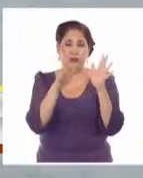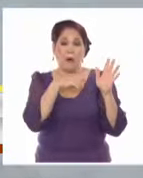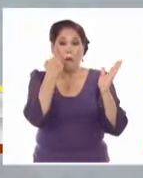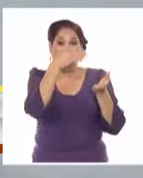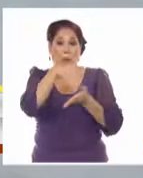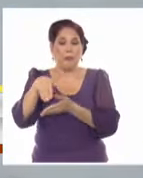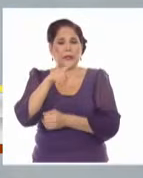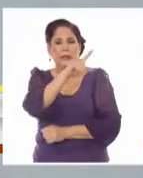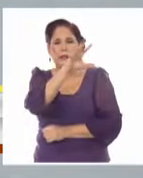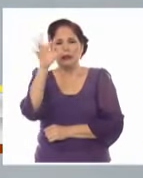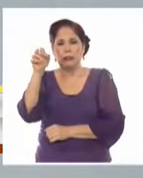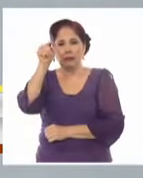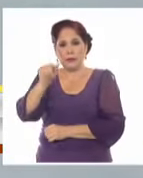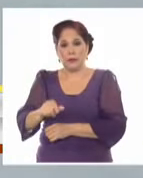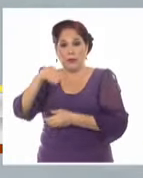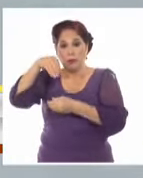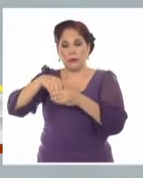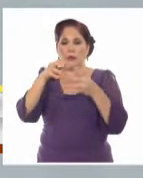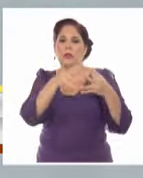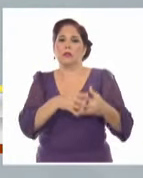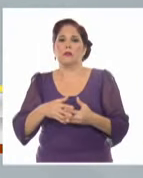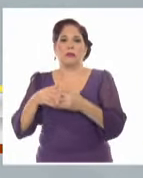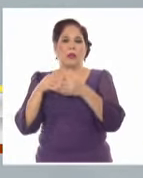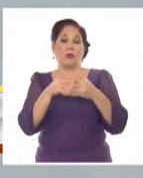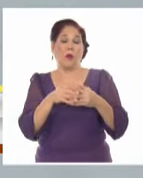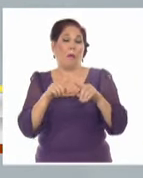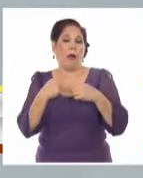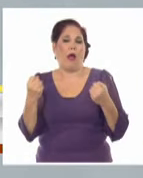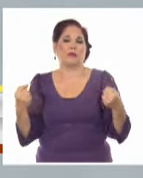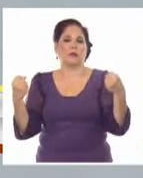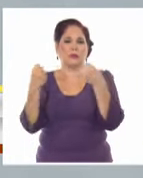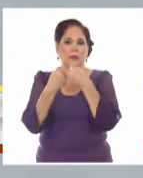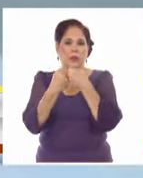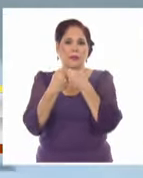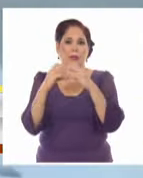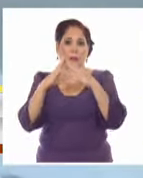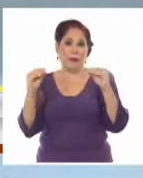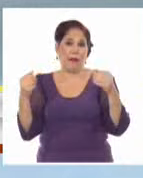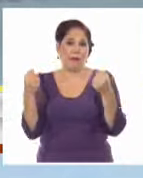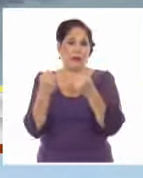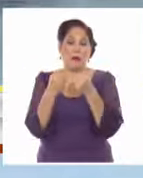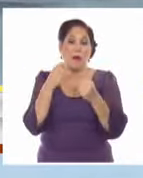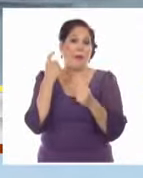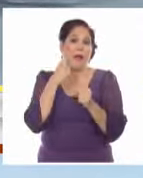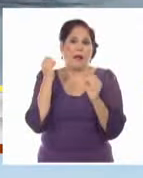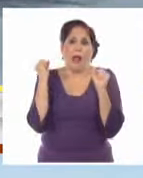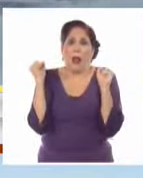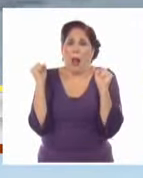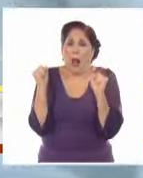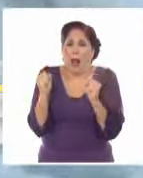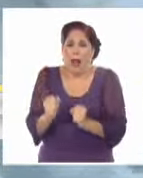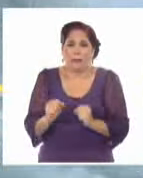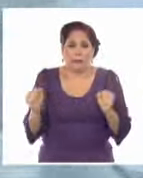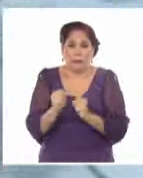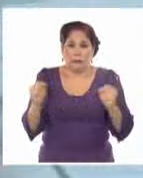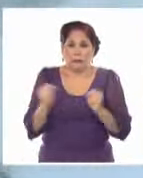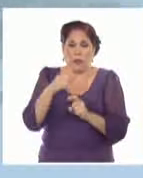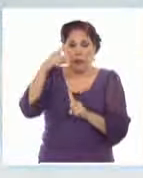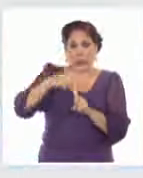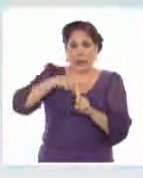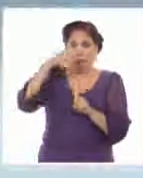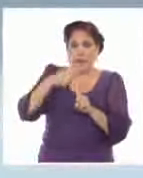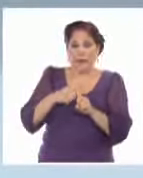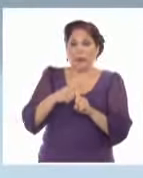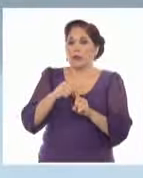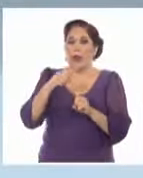centenar de estadounidenses, sobre todo por accidentes y también por hipotermia. En algunas áreas las temperaturas han caído hasta